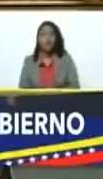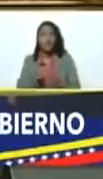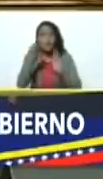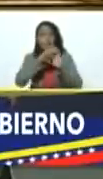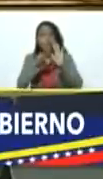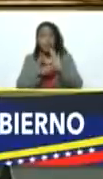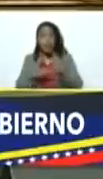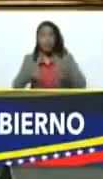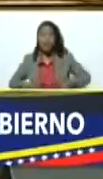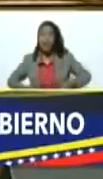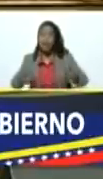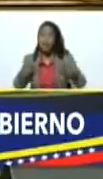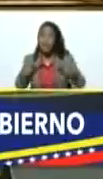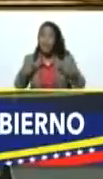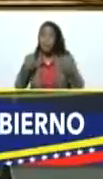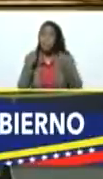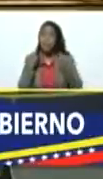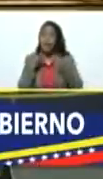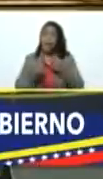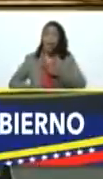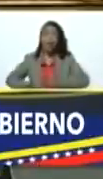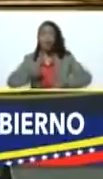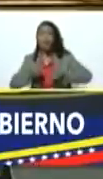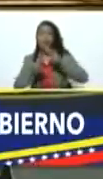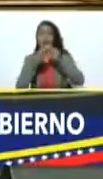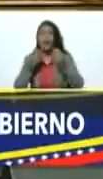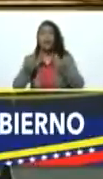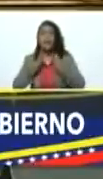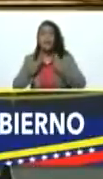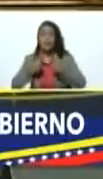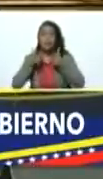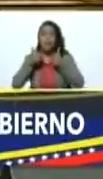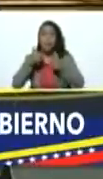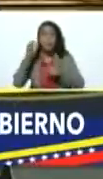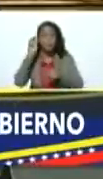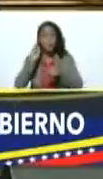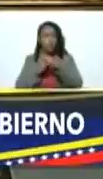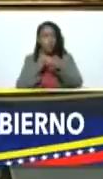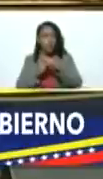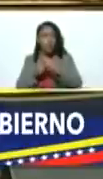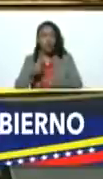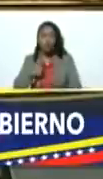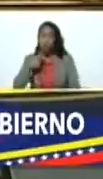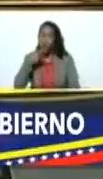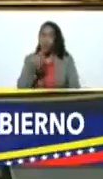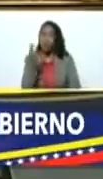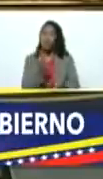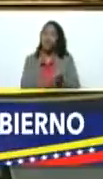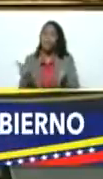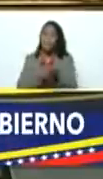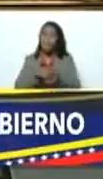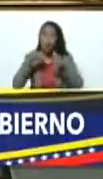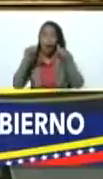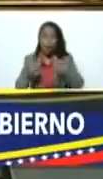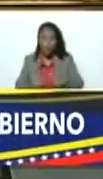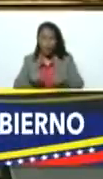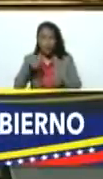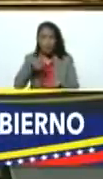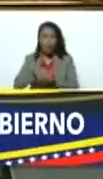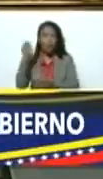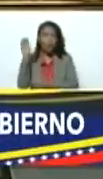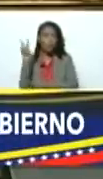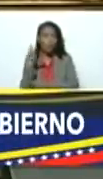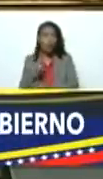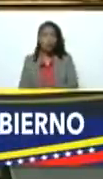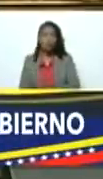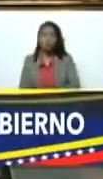de vida para construir el vivir viviendo yo he dicho y repito aquí en esta instancia del estado venezolano